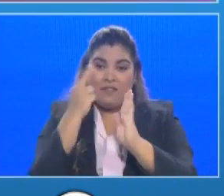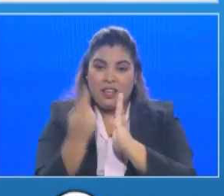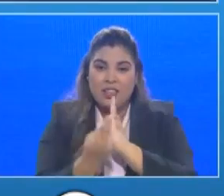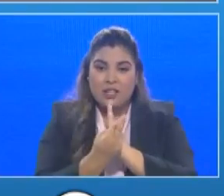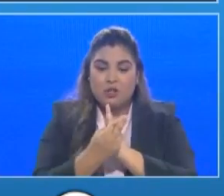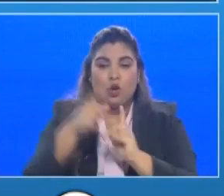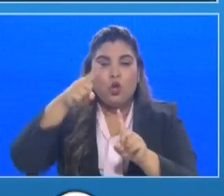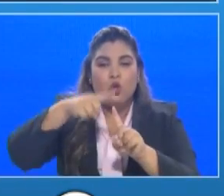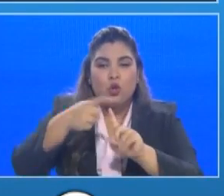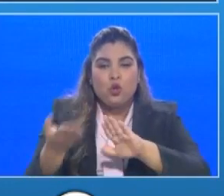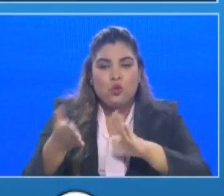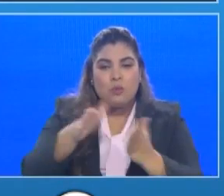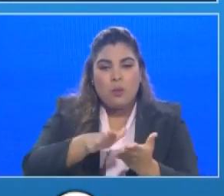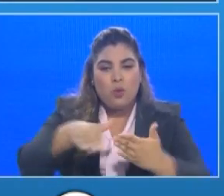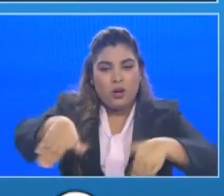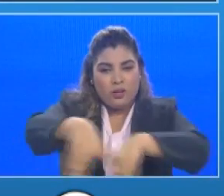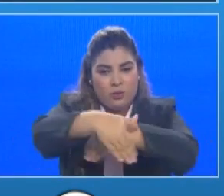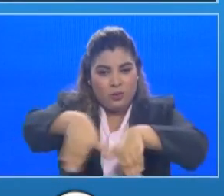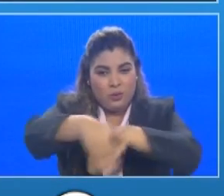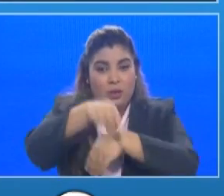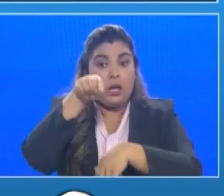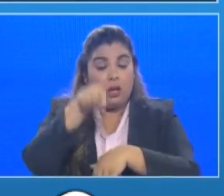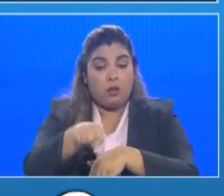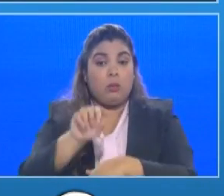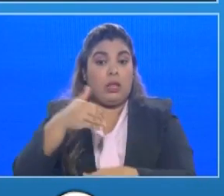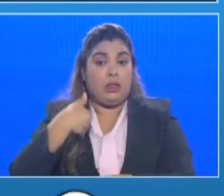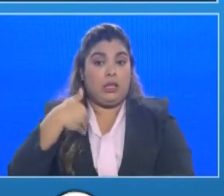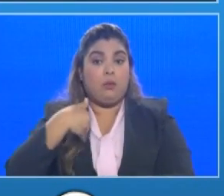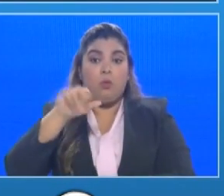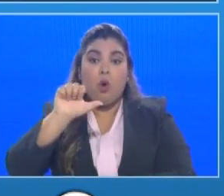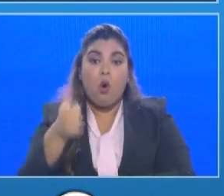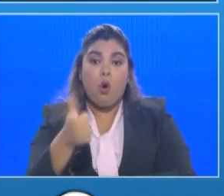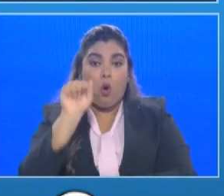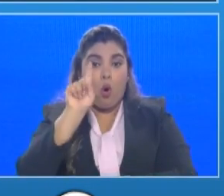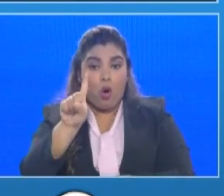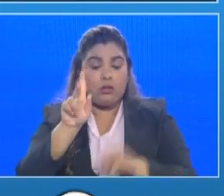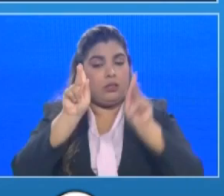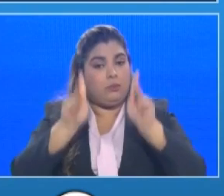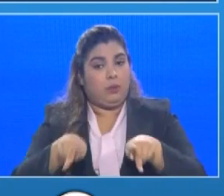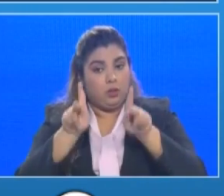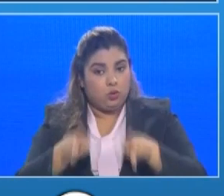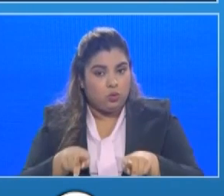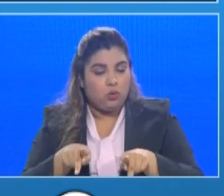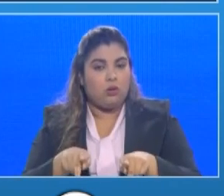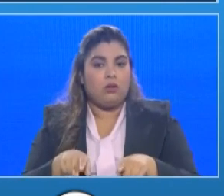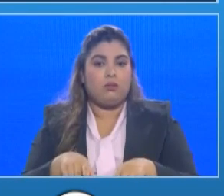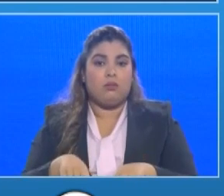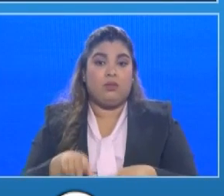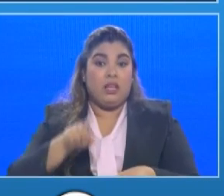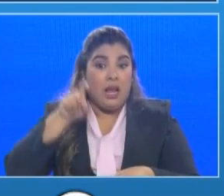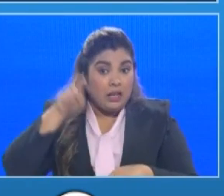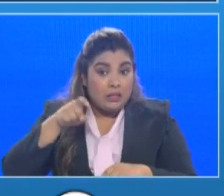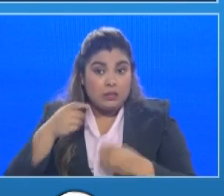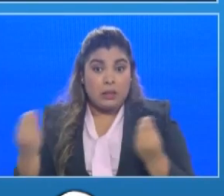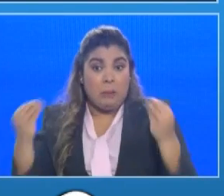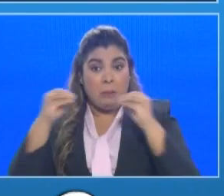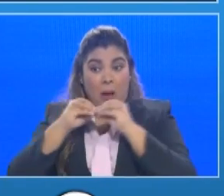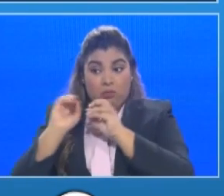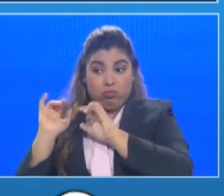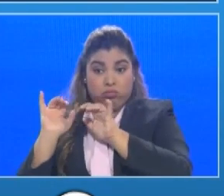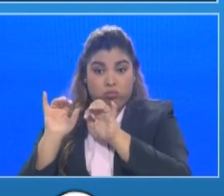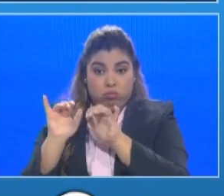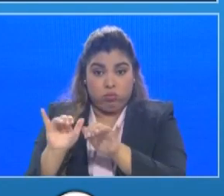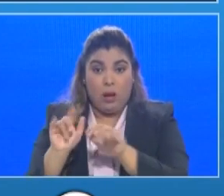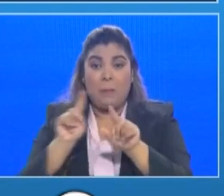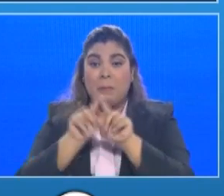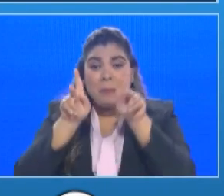promedio de personas que está llegando son 11 personas entonces no es que queremos saturar la instalación pero si lo requieren porque tienen alguna